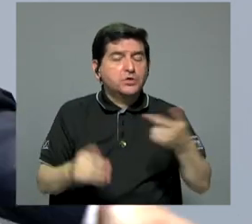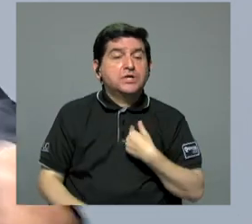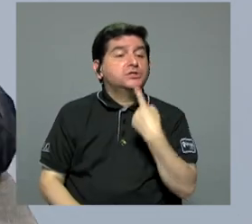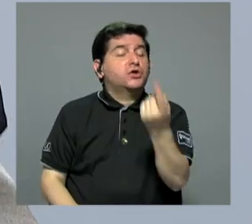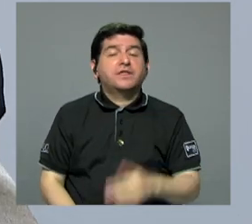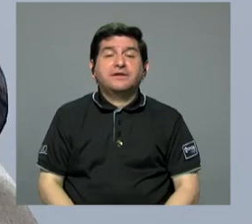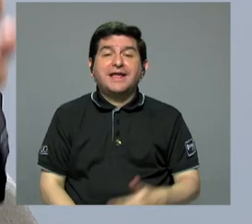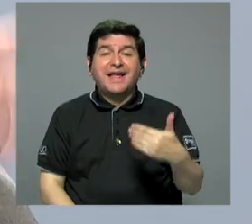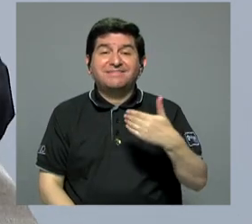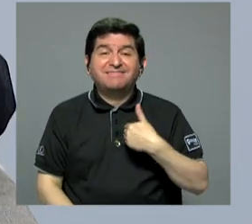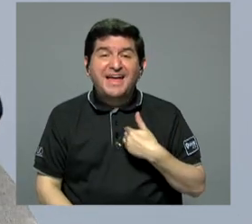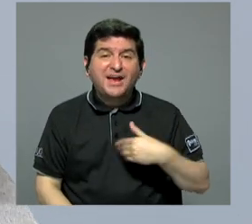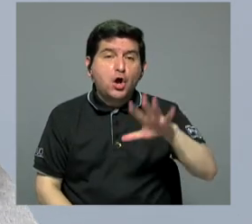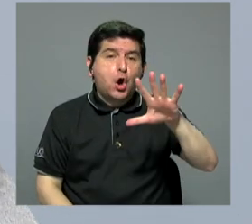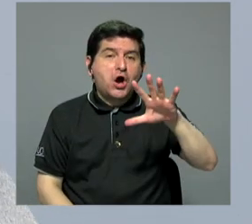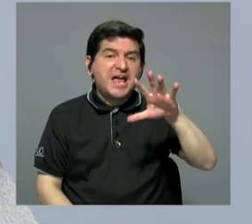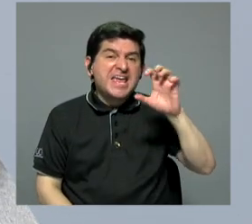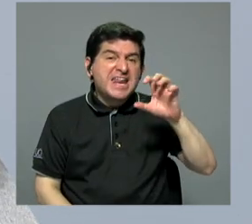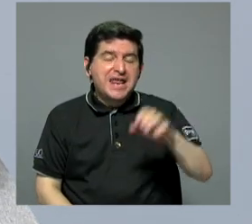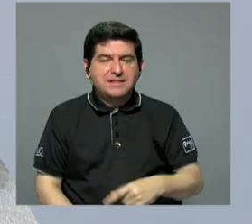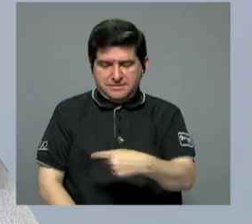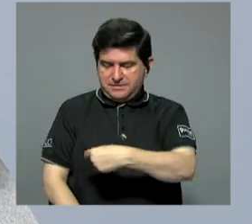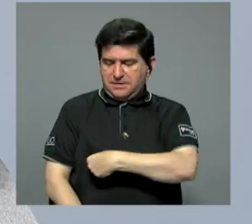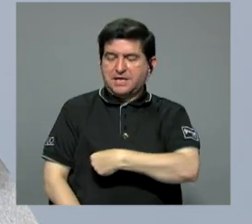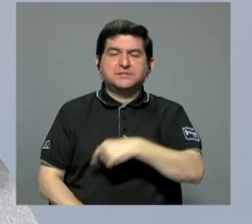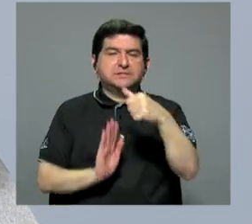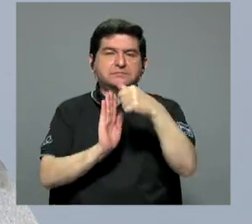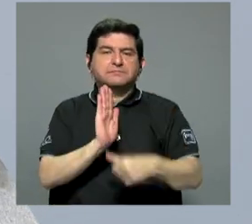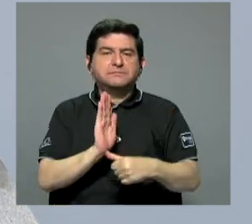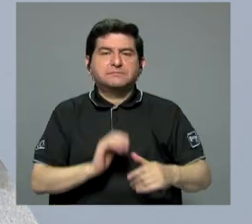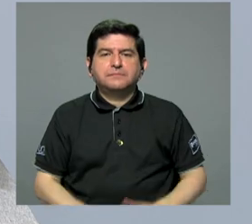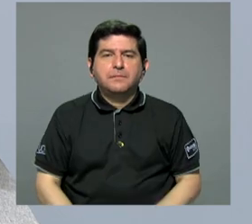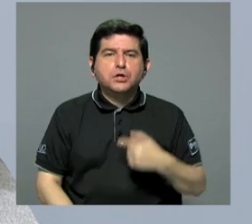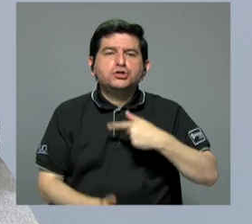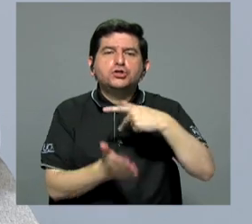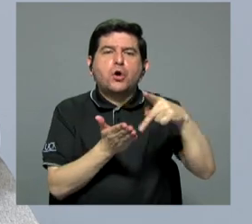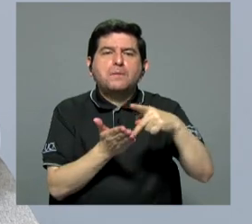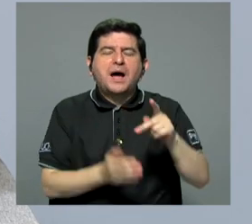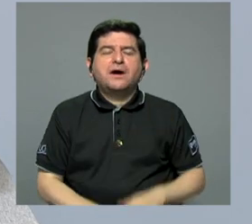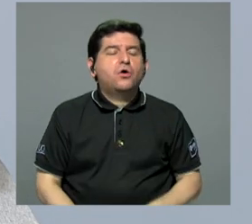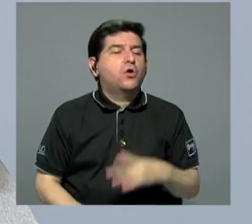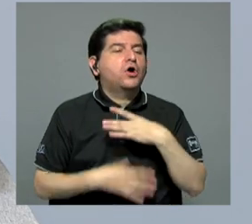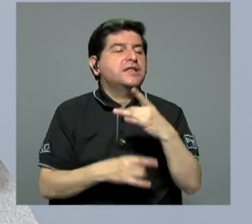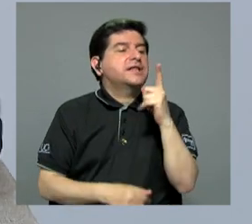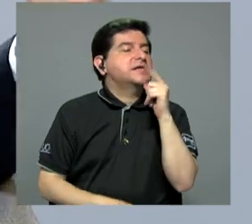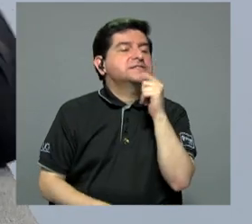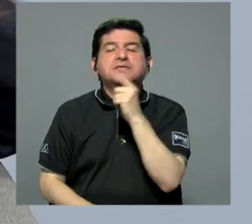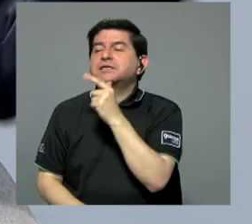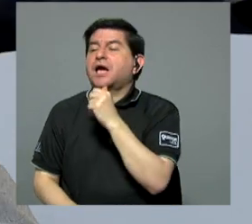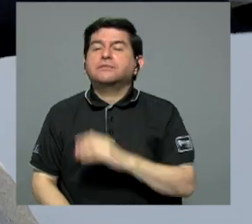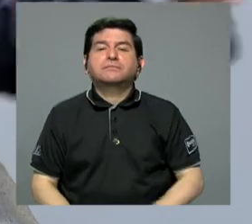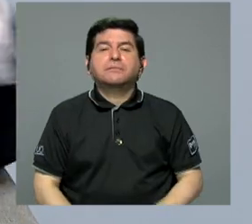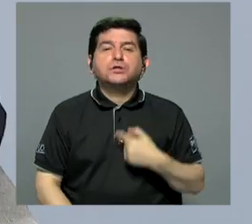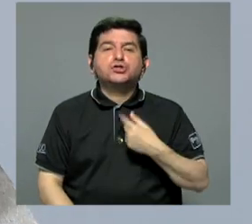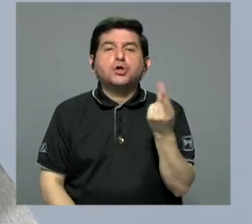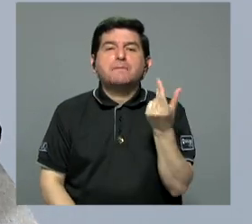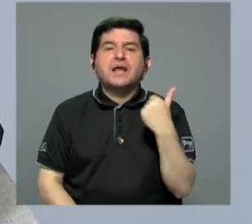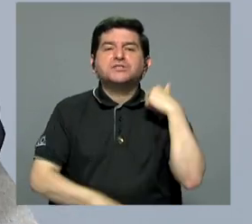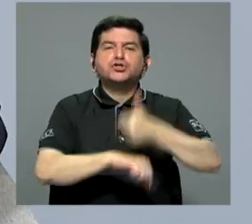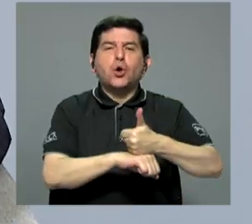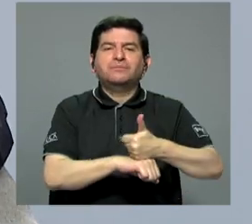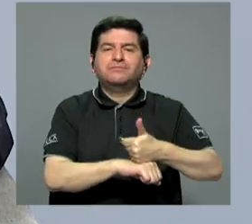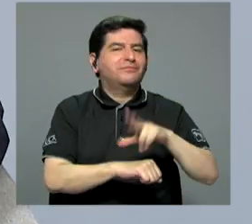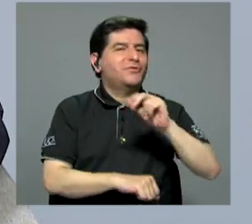Yo le diría, tengo 500 vesículas para operar. Pago tanto, ¿quién le interesa? Yo pongo el precio.